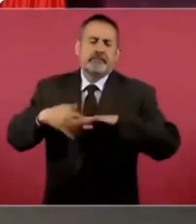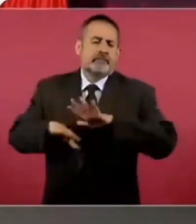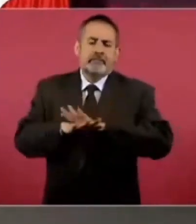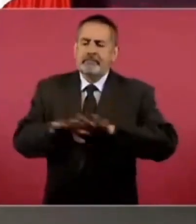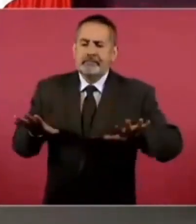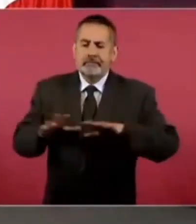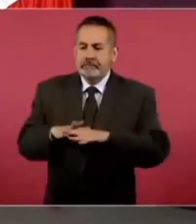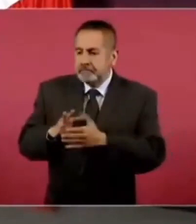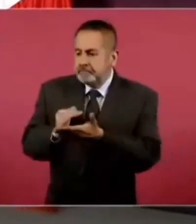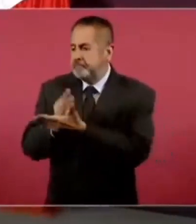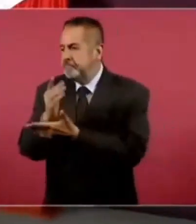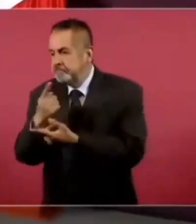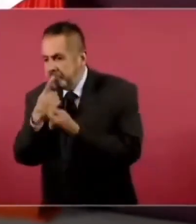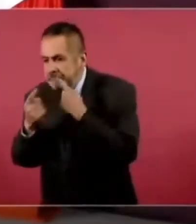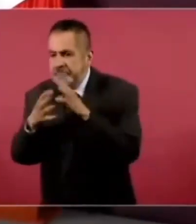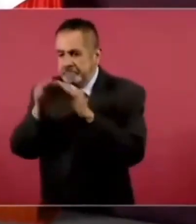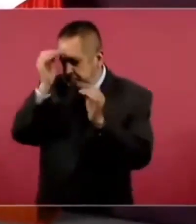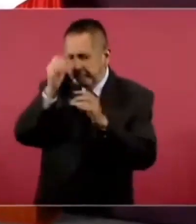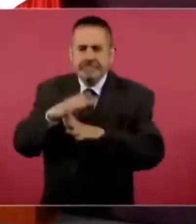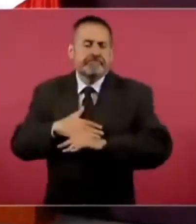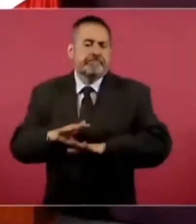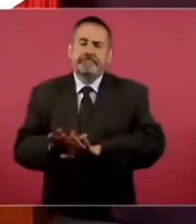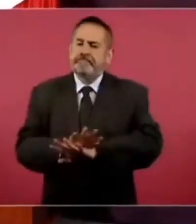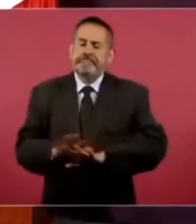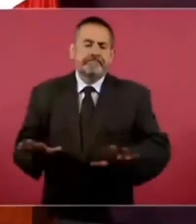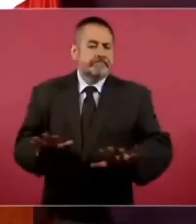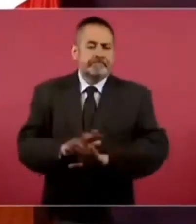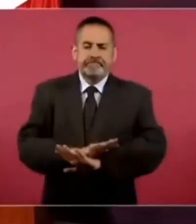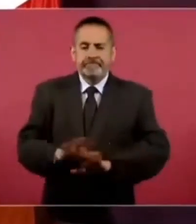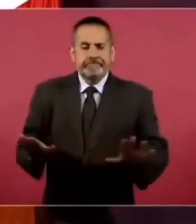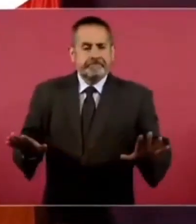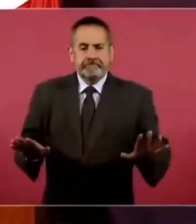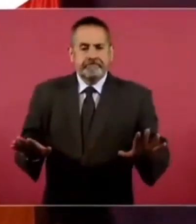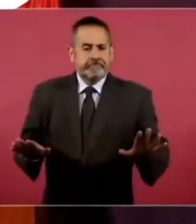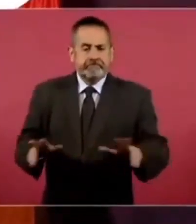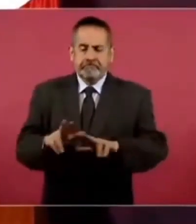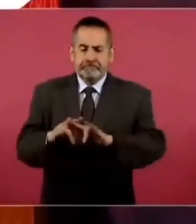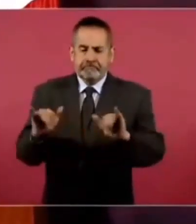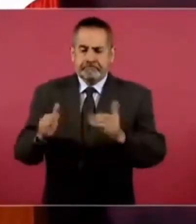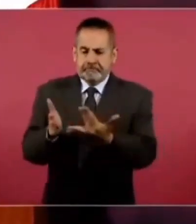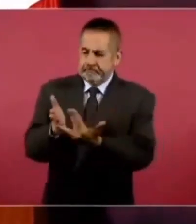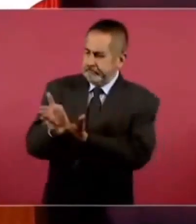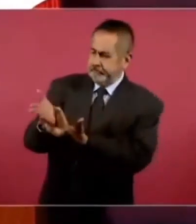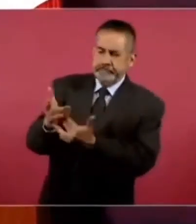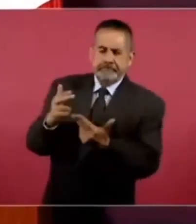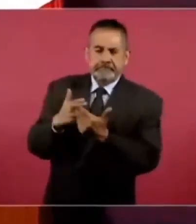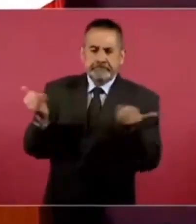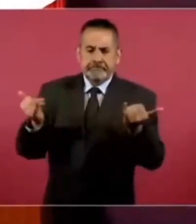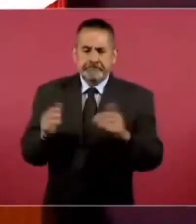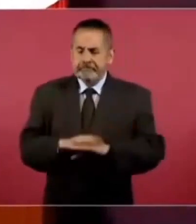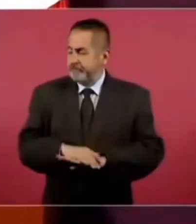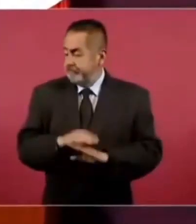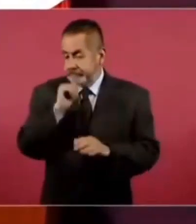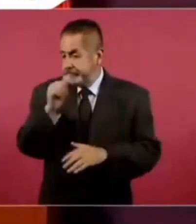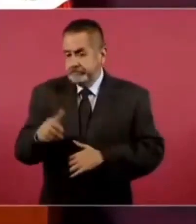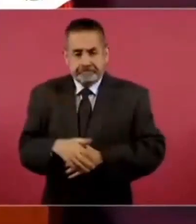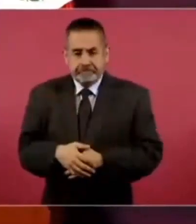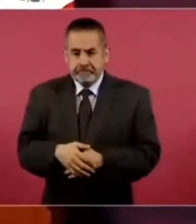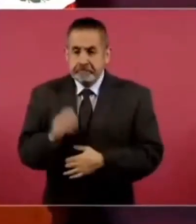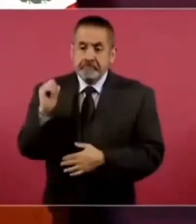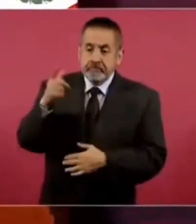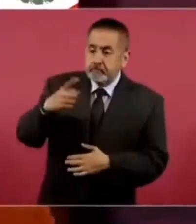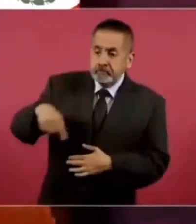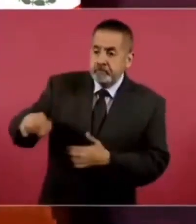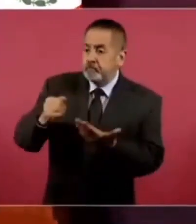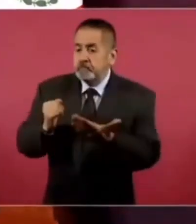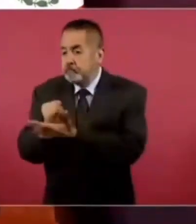intervengo en ninguna decisión